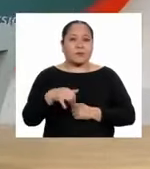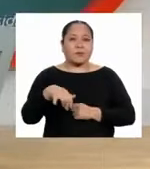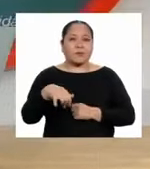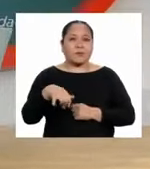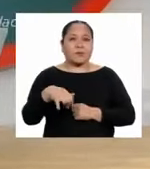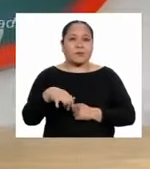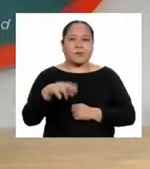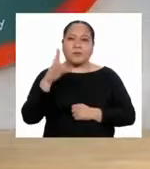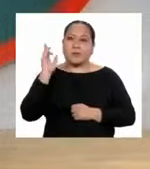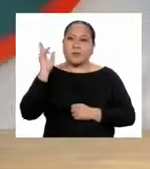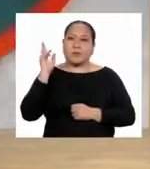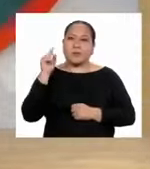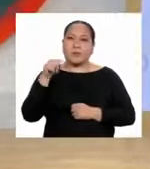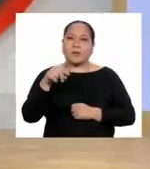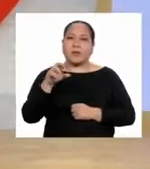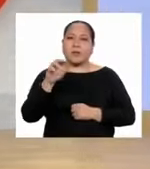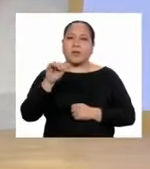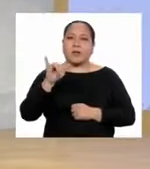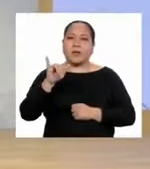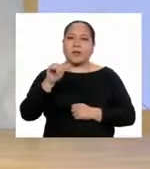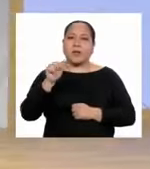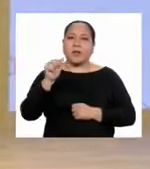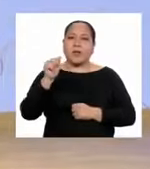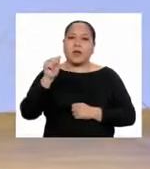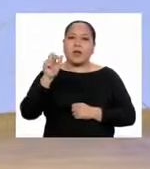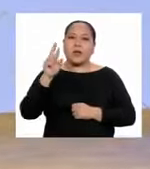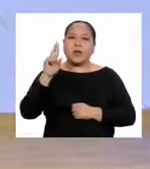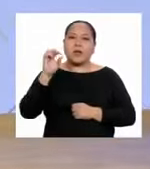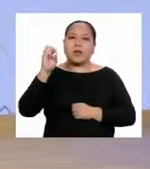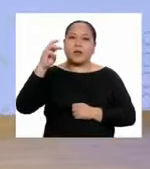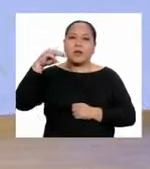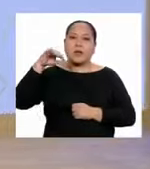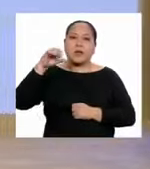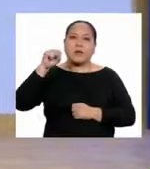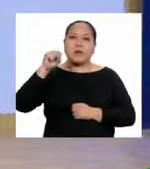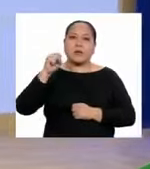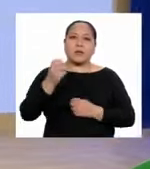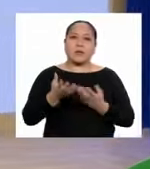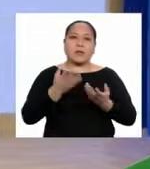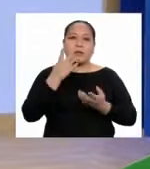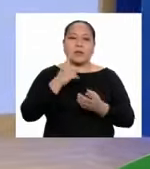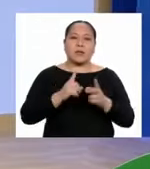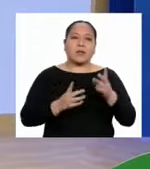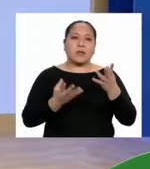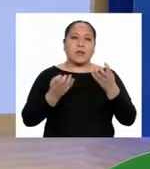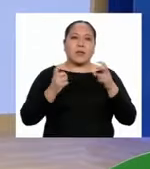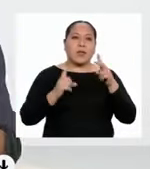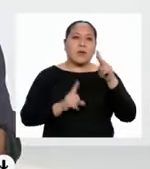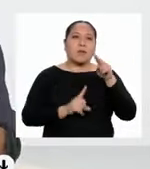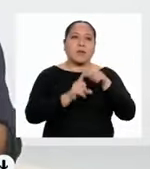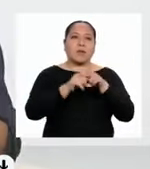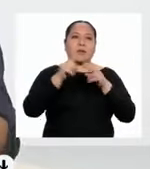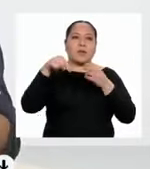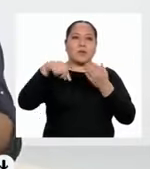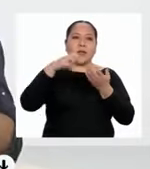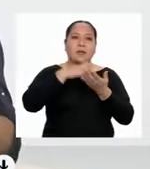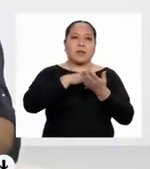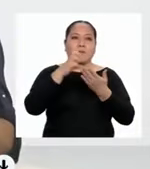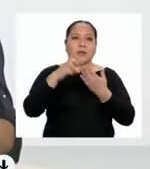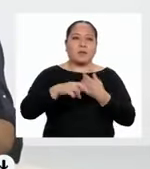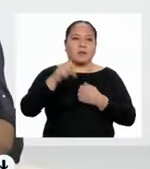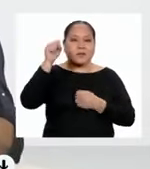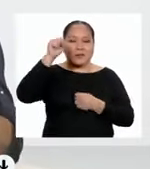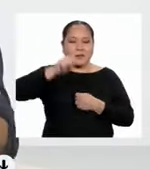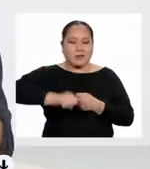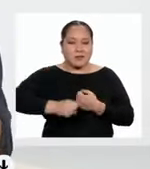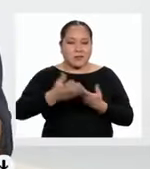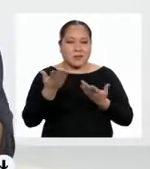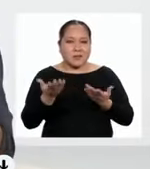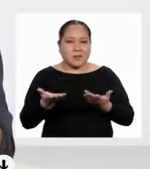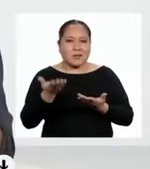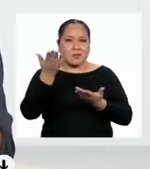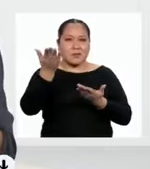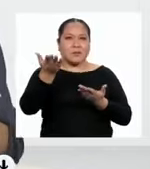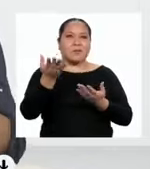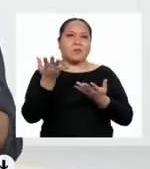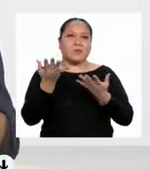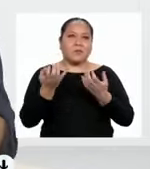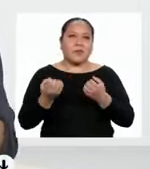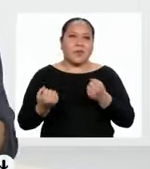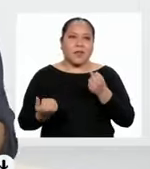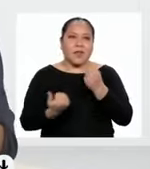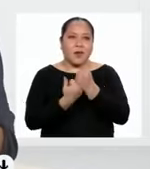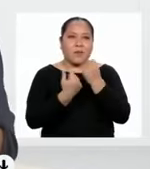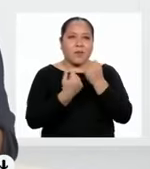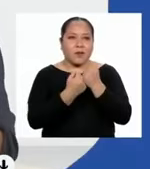Profesora, es Yaremis. Seguro quiere aparecer en el programa de hoy. Por supuesto. Seguro quiere